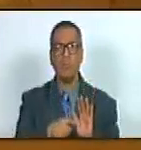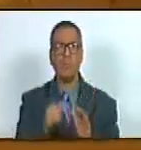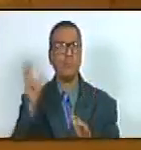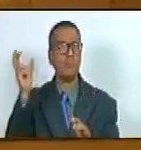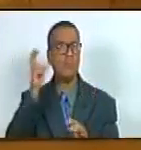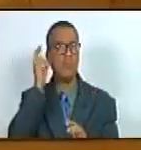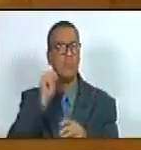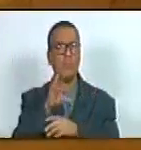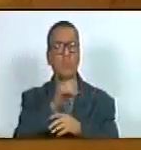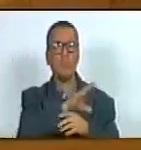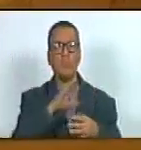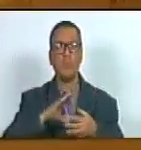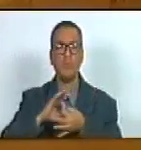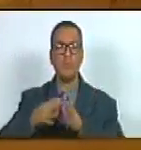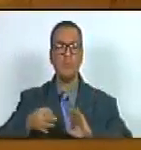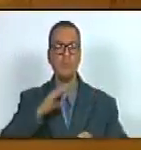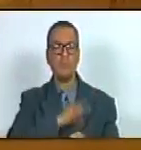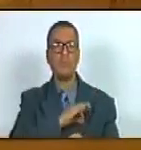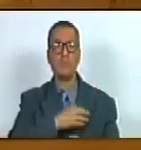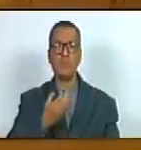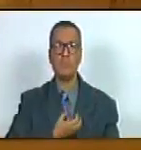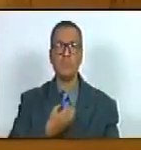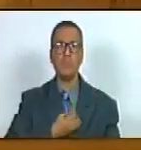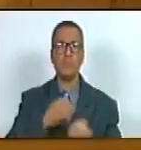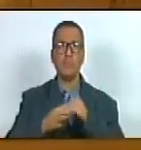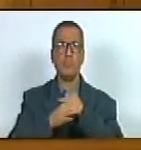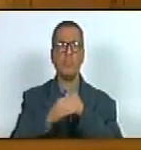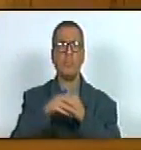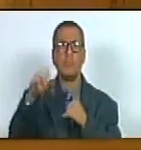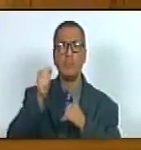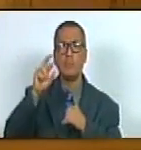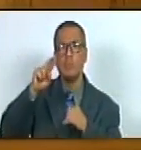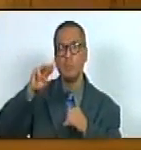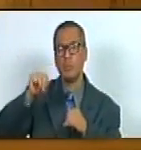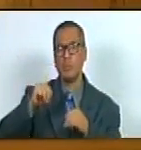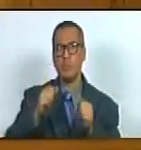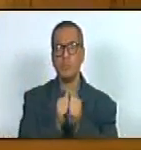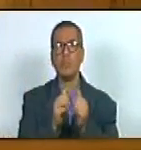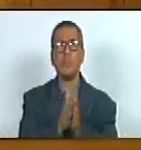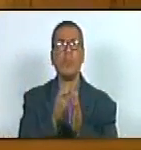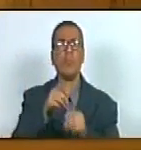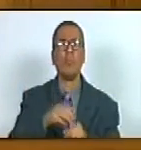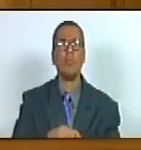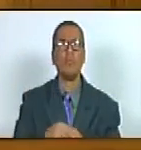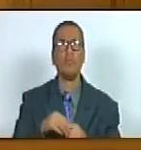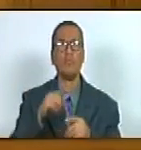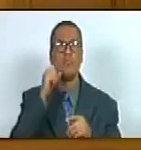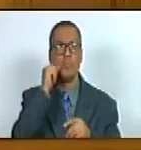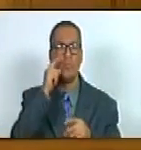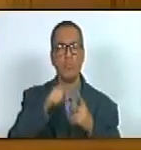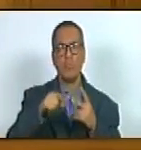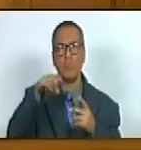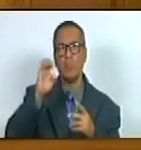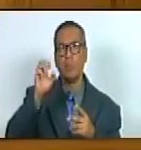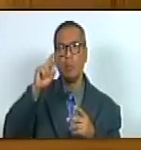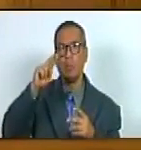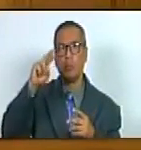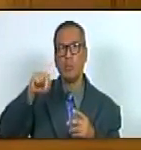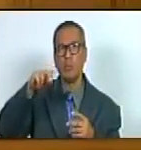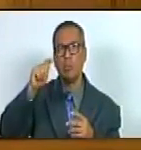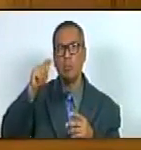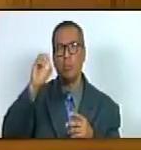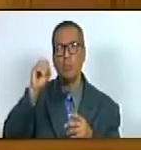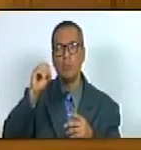difundido por las redes sociales el alcalde del municipio Simón Rodríguez del estado de Anzuategui ciudadano Ernesto Parakeima